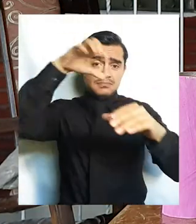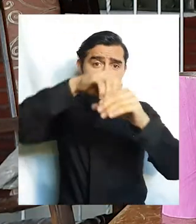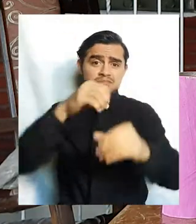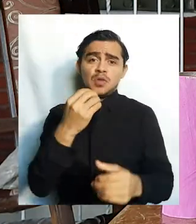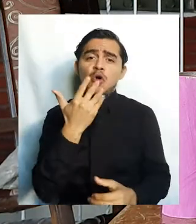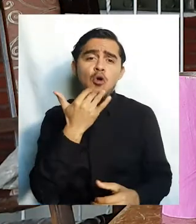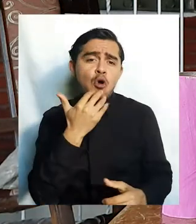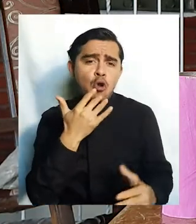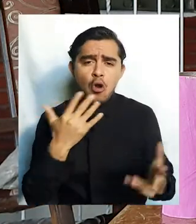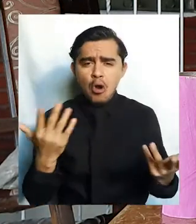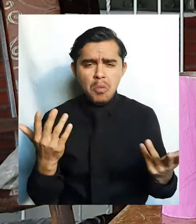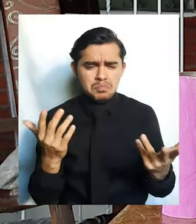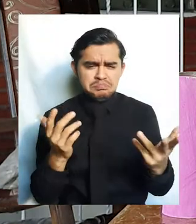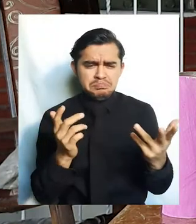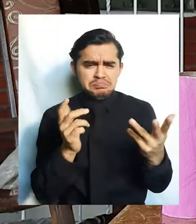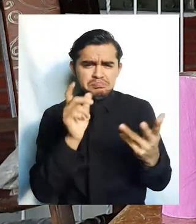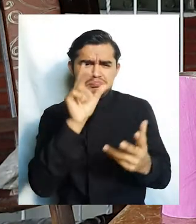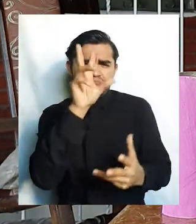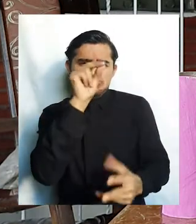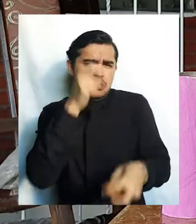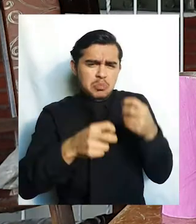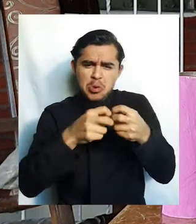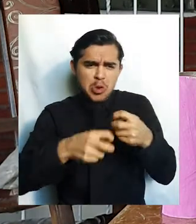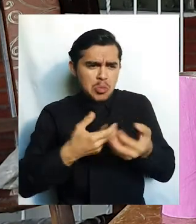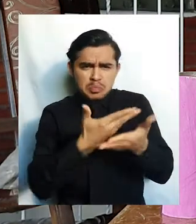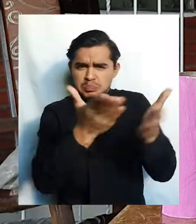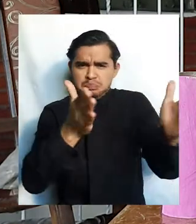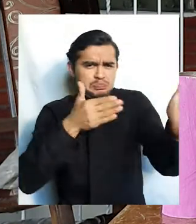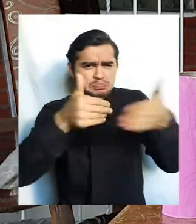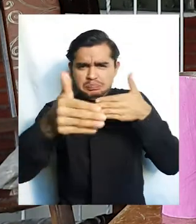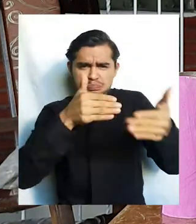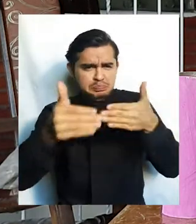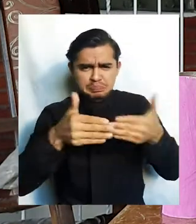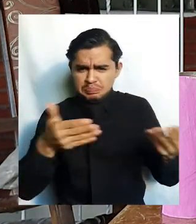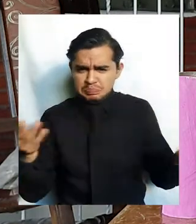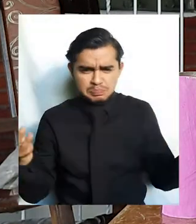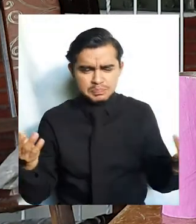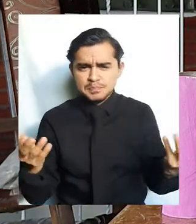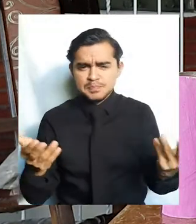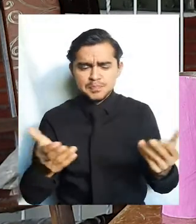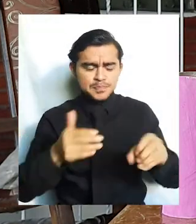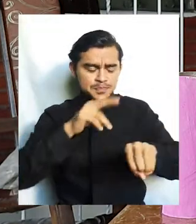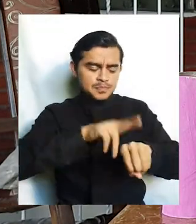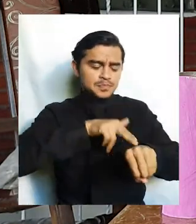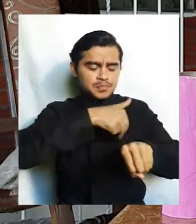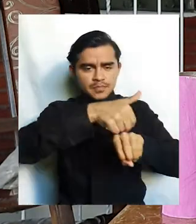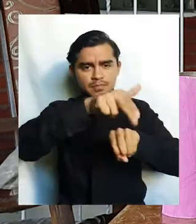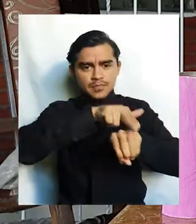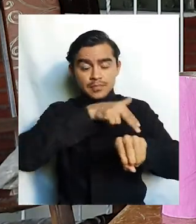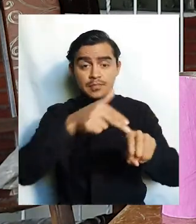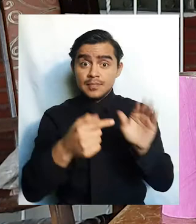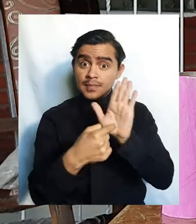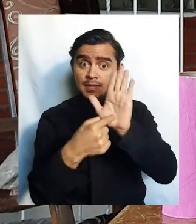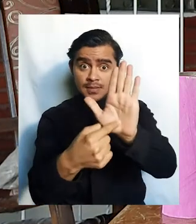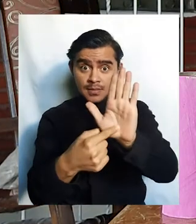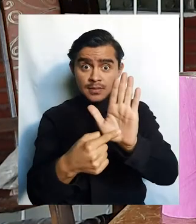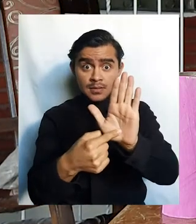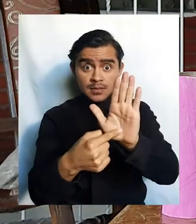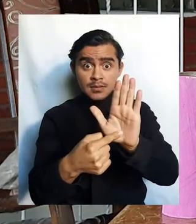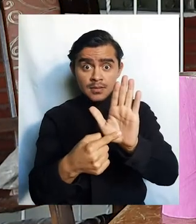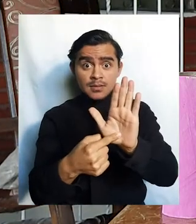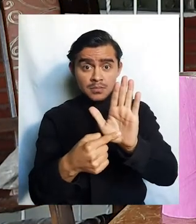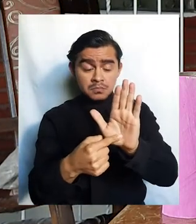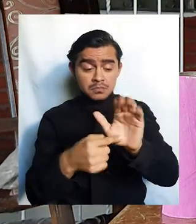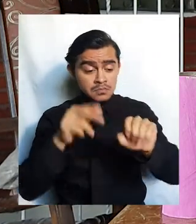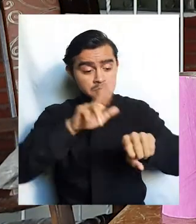Este no es ninguna inconveniencia para no pintar nuestros tubitos. Entonces lo vamos a pintar de este modo a manera que nos